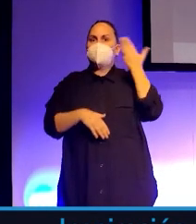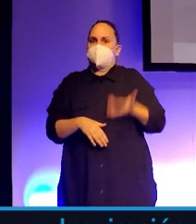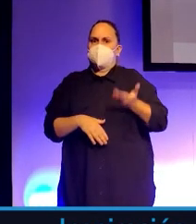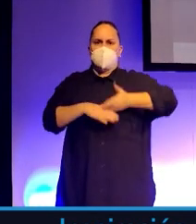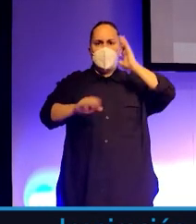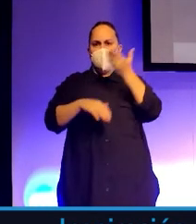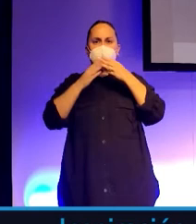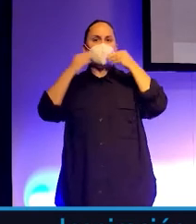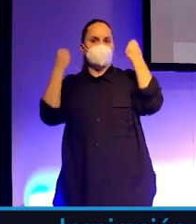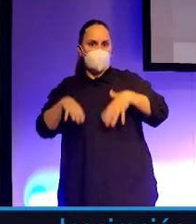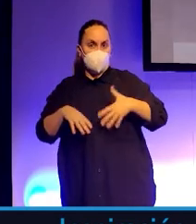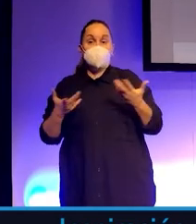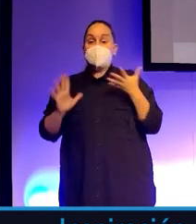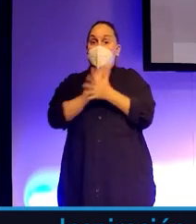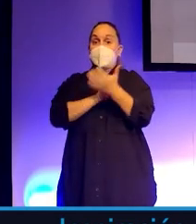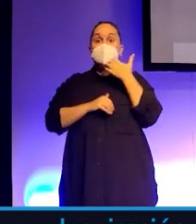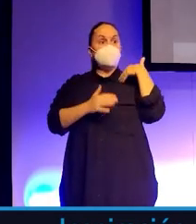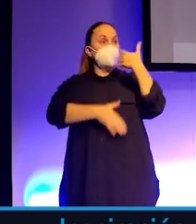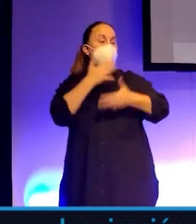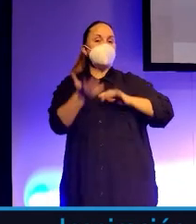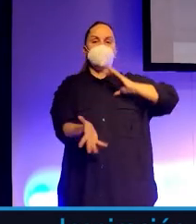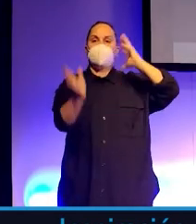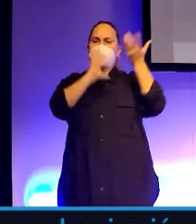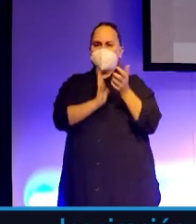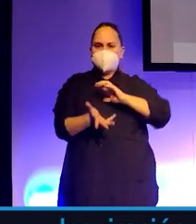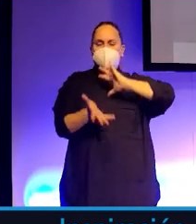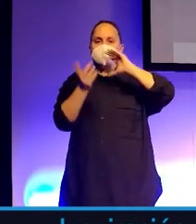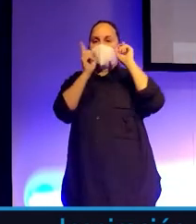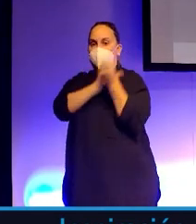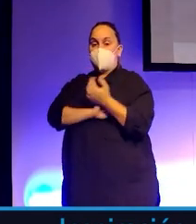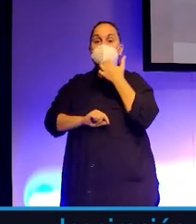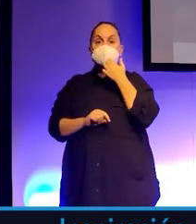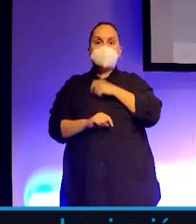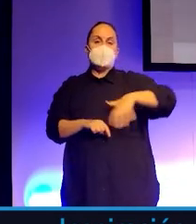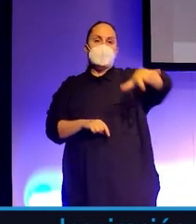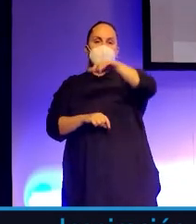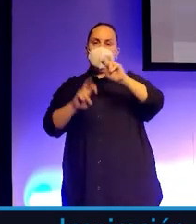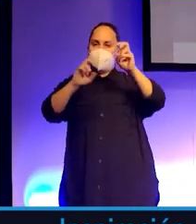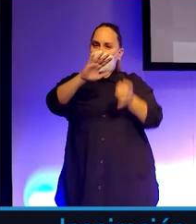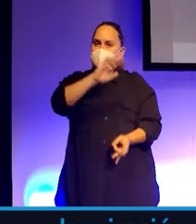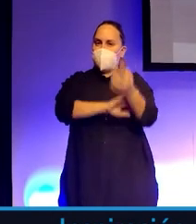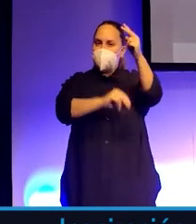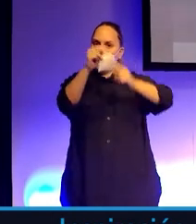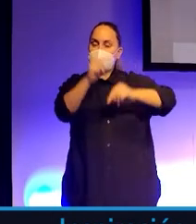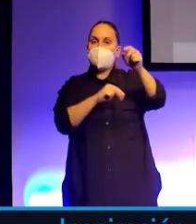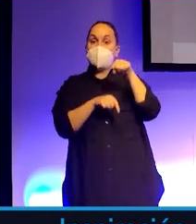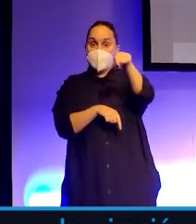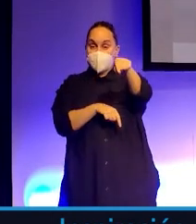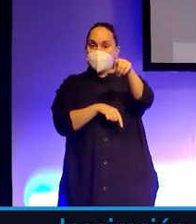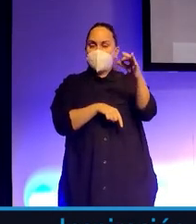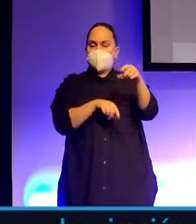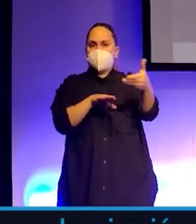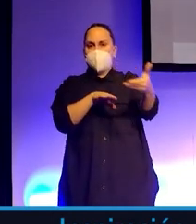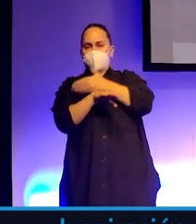estamos evolucionando, si estamos transformando, si estamos abrazando o alumbrando un espacio nuevo, hay cosas que tenemos que